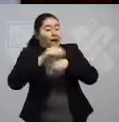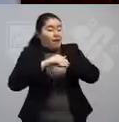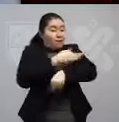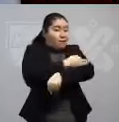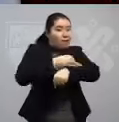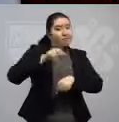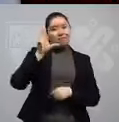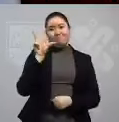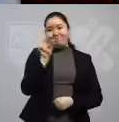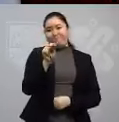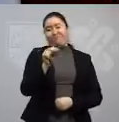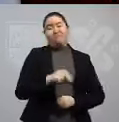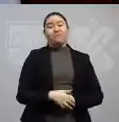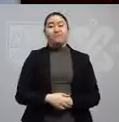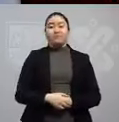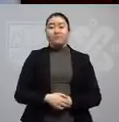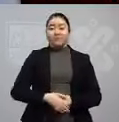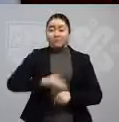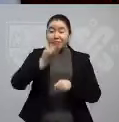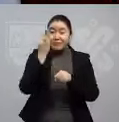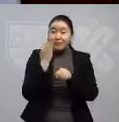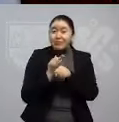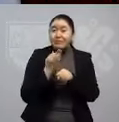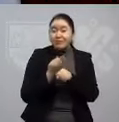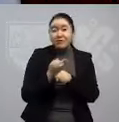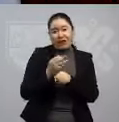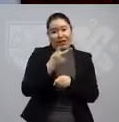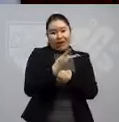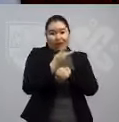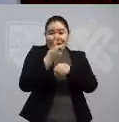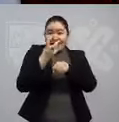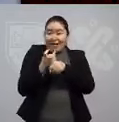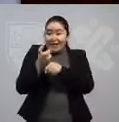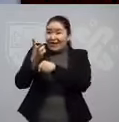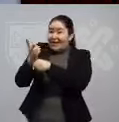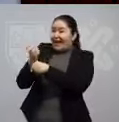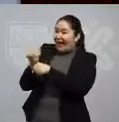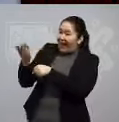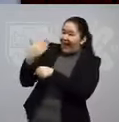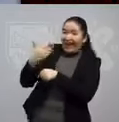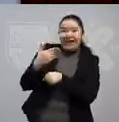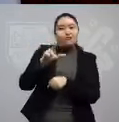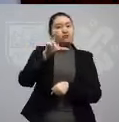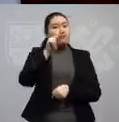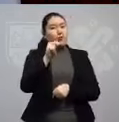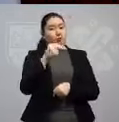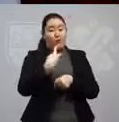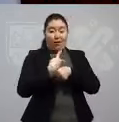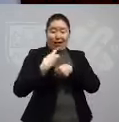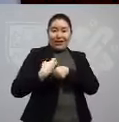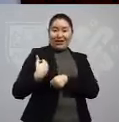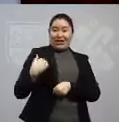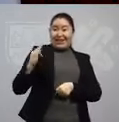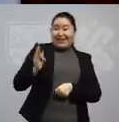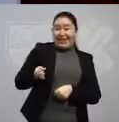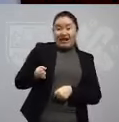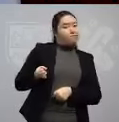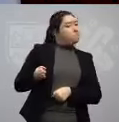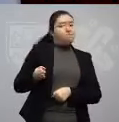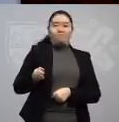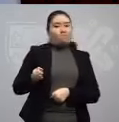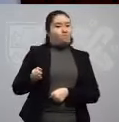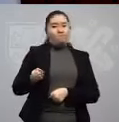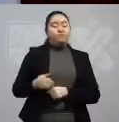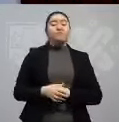no reuniones con amigos y familiares. En esta ocasión, no invites y no aceptes invitaciones.